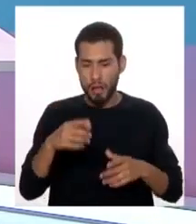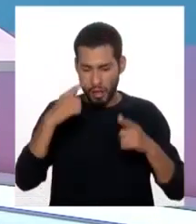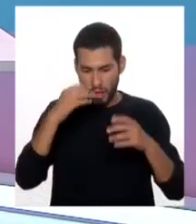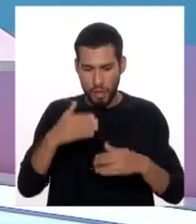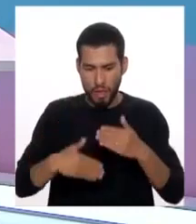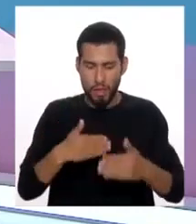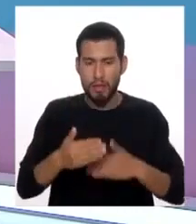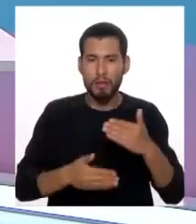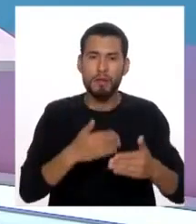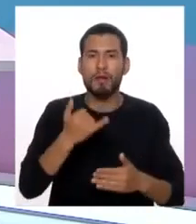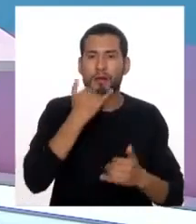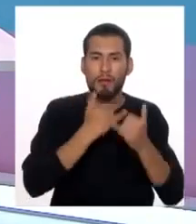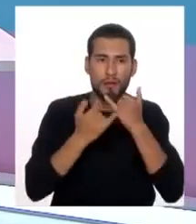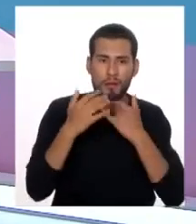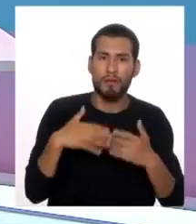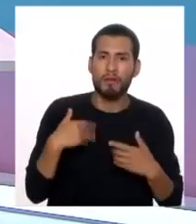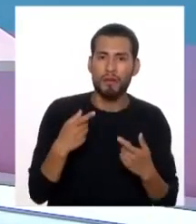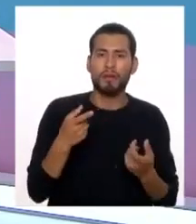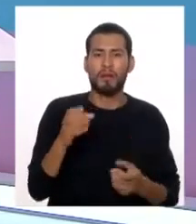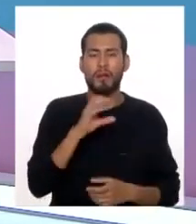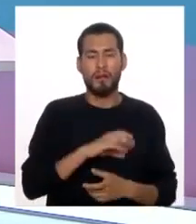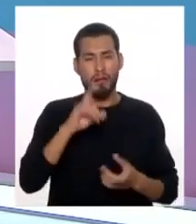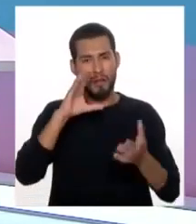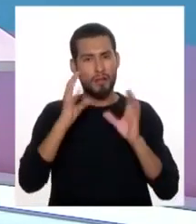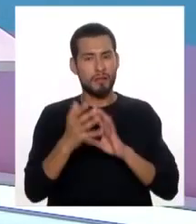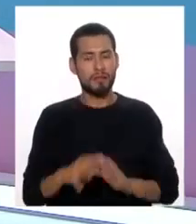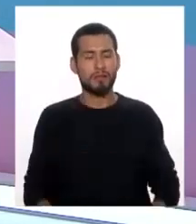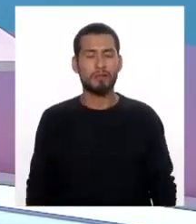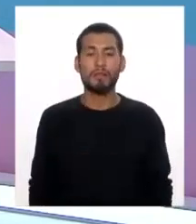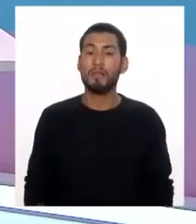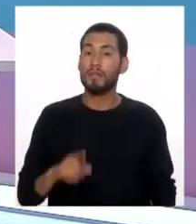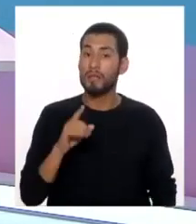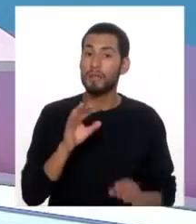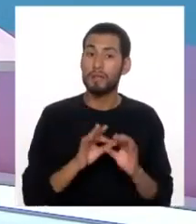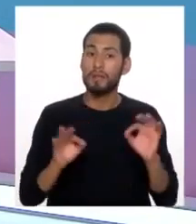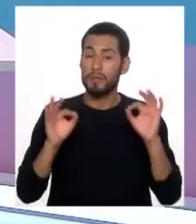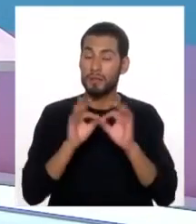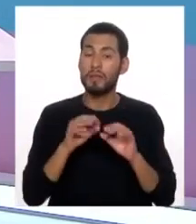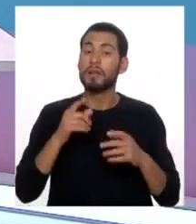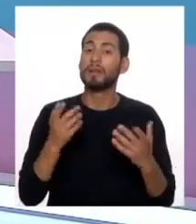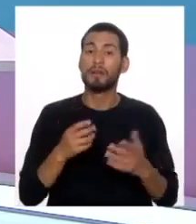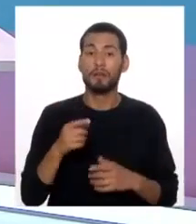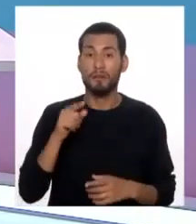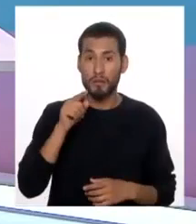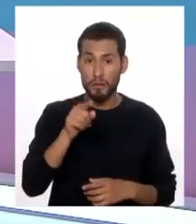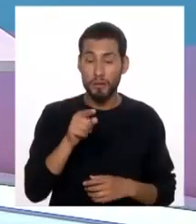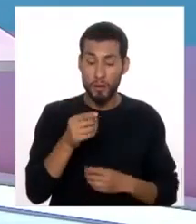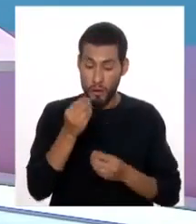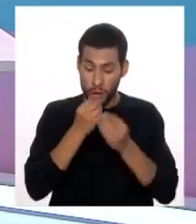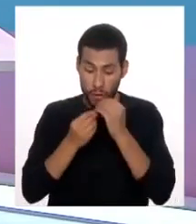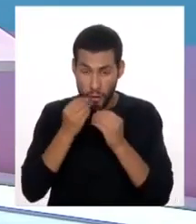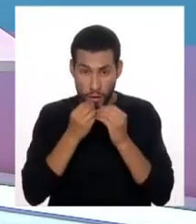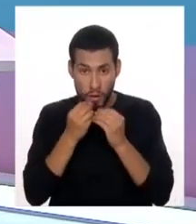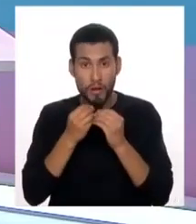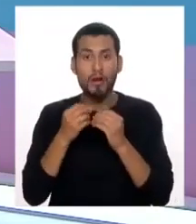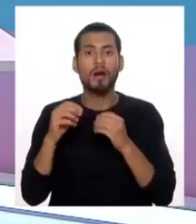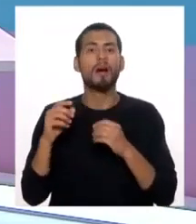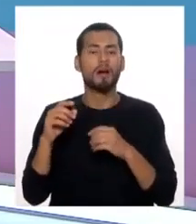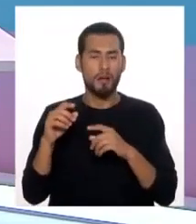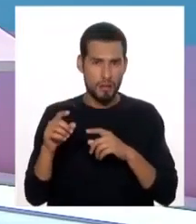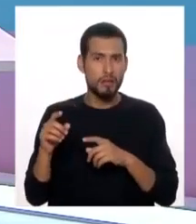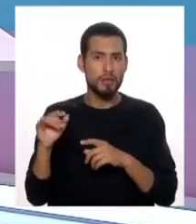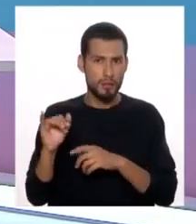las determinadas decisiones que tienen que ver con la conducta. Fuera de eso es importante que como tú comes, es también un